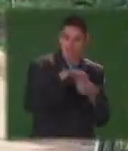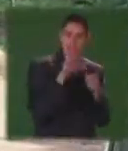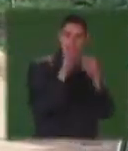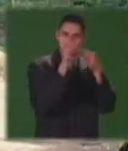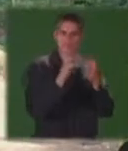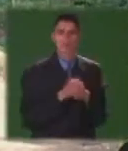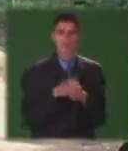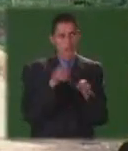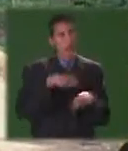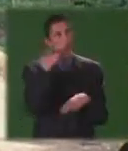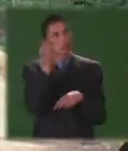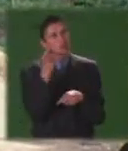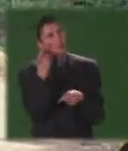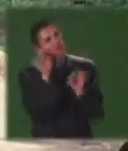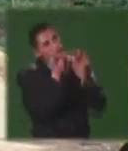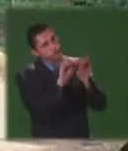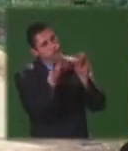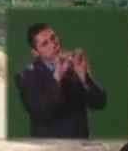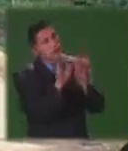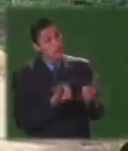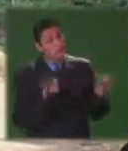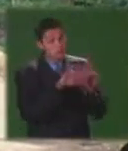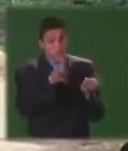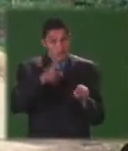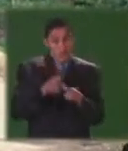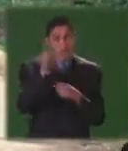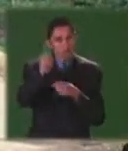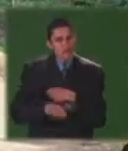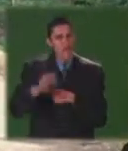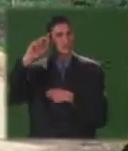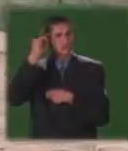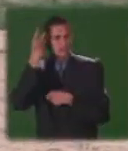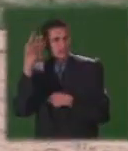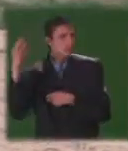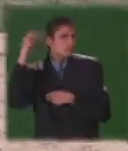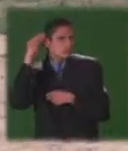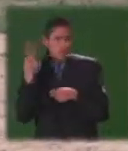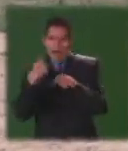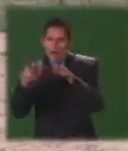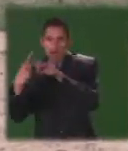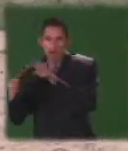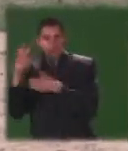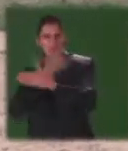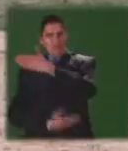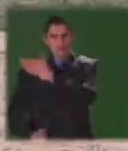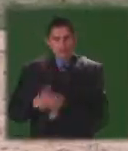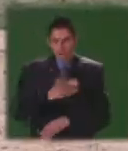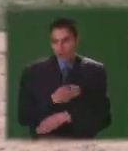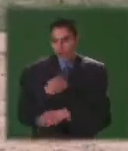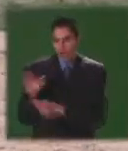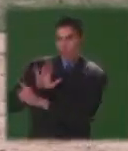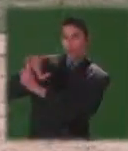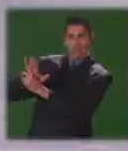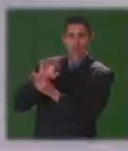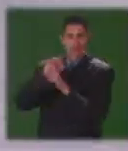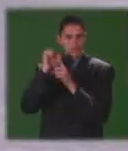adultos responsables de los mismos acerca de la importancia de incorporar a la vida social cada uno de los niños y adultos que poseen este